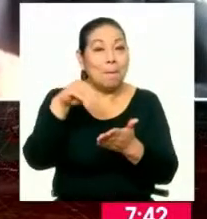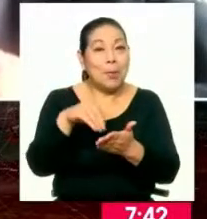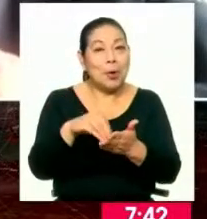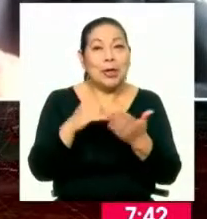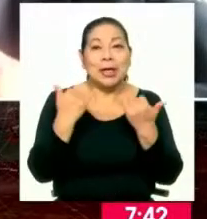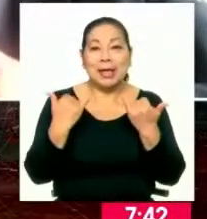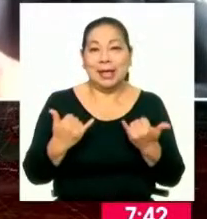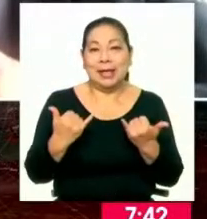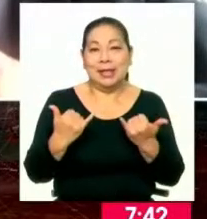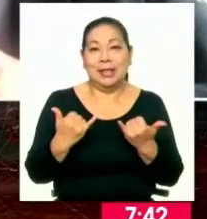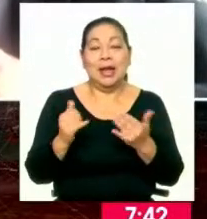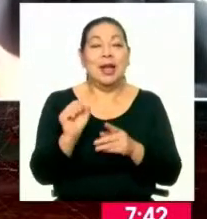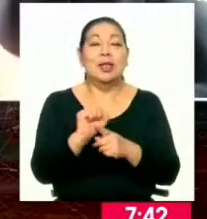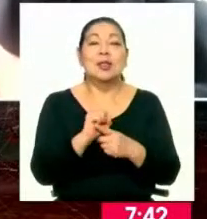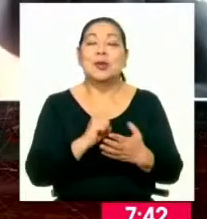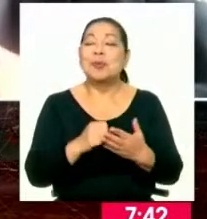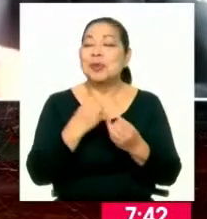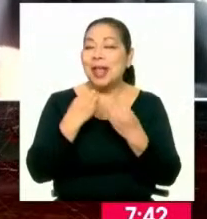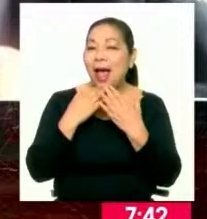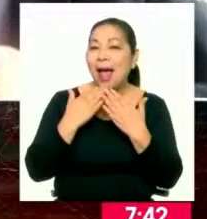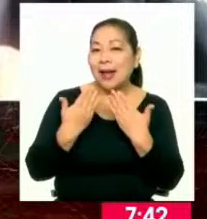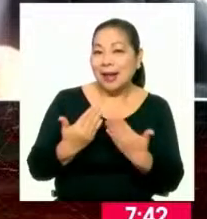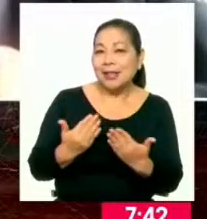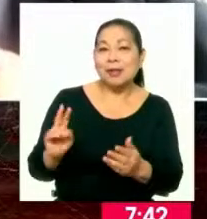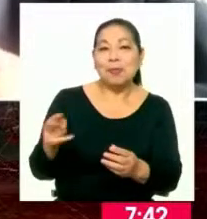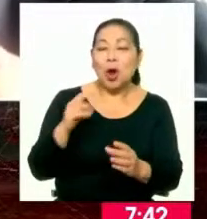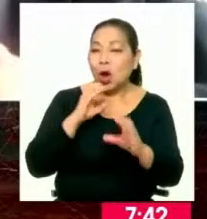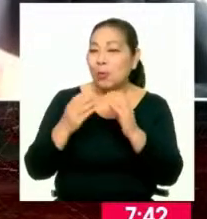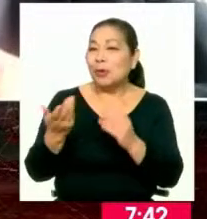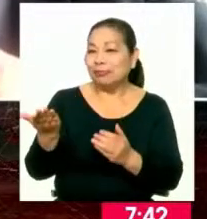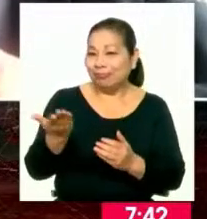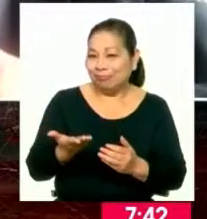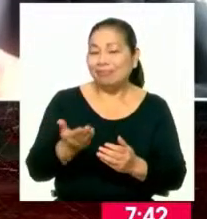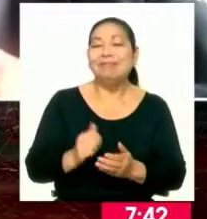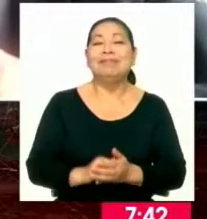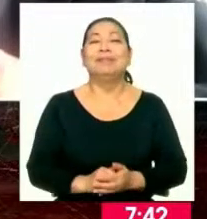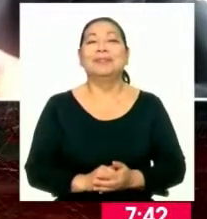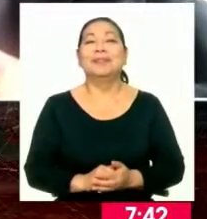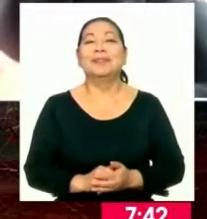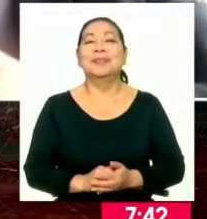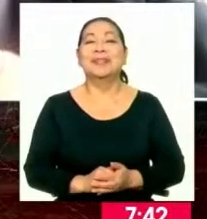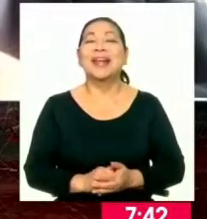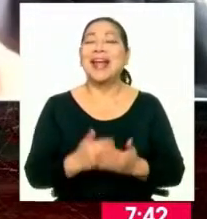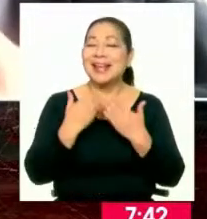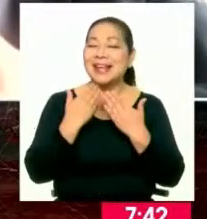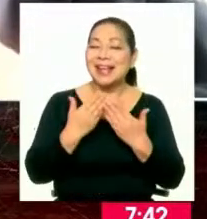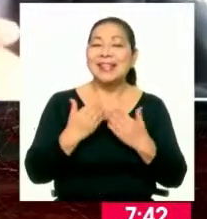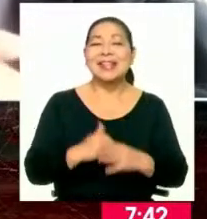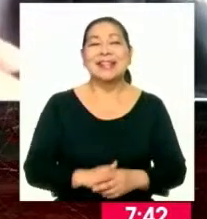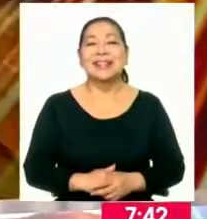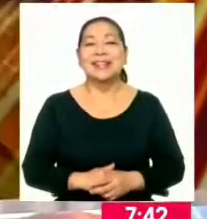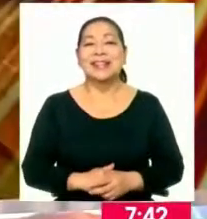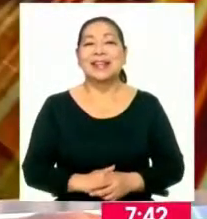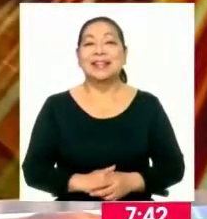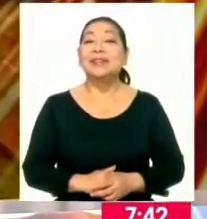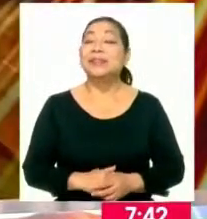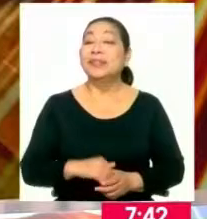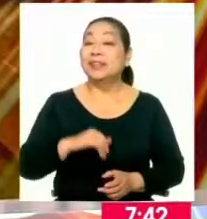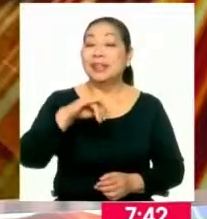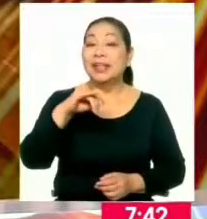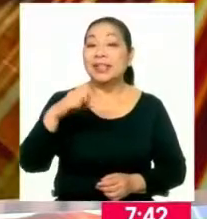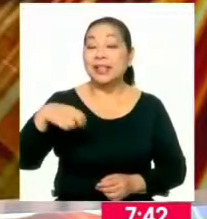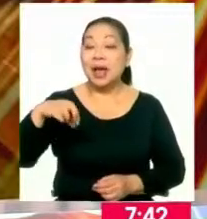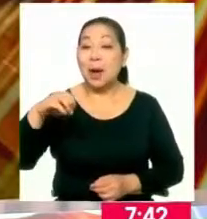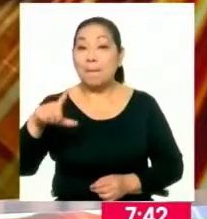a disposición de la sociedad. Muchísimas gracias por conversar con nosotros. Muchas gracias. Muy bien, ha sido Jean Paul